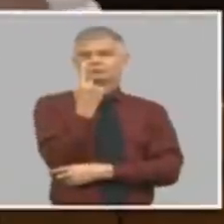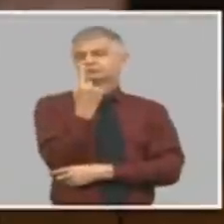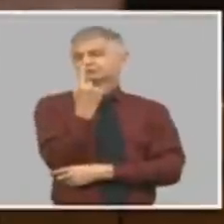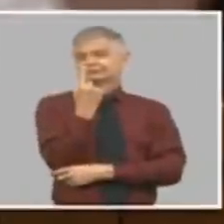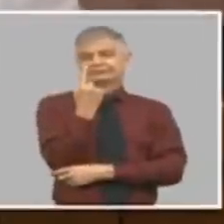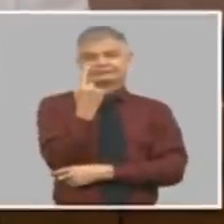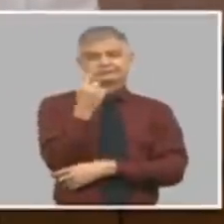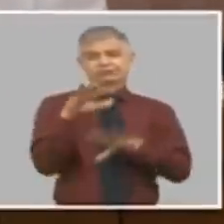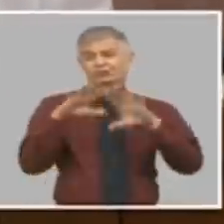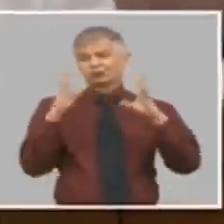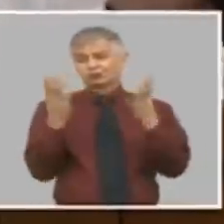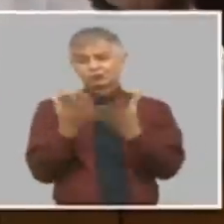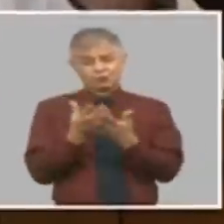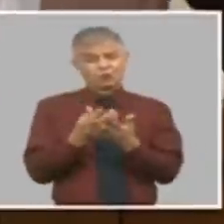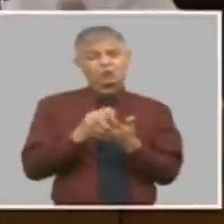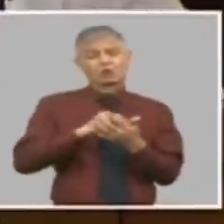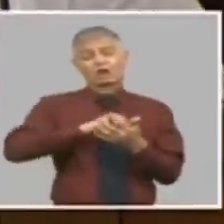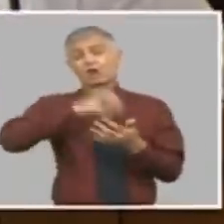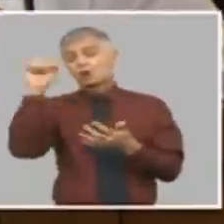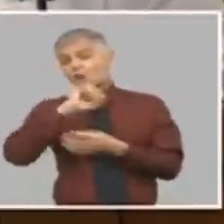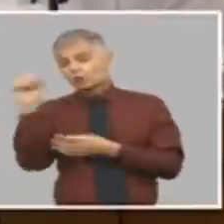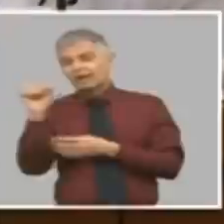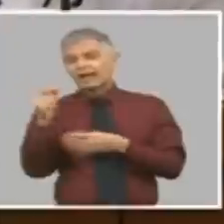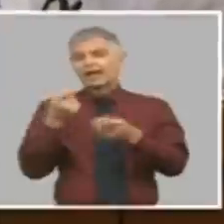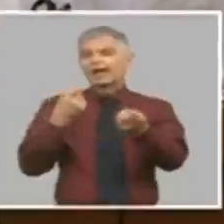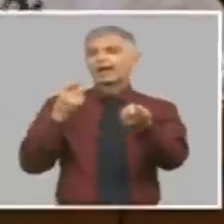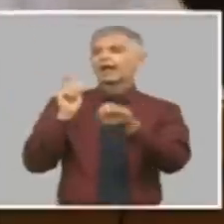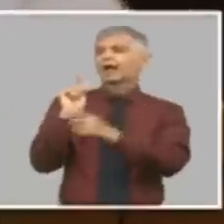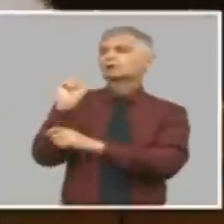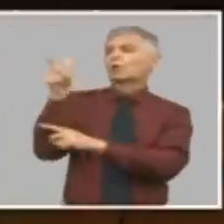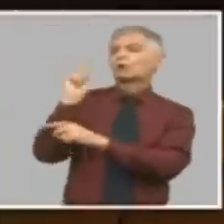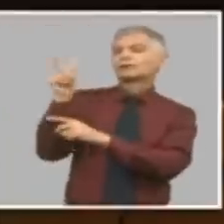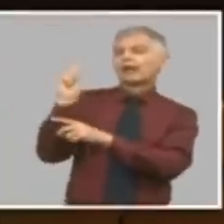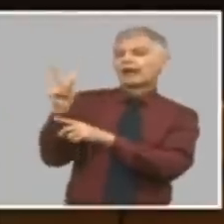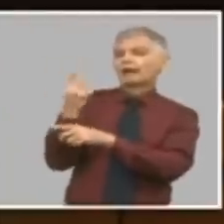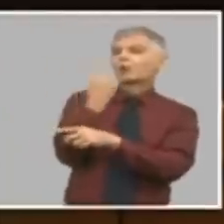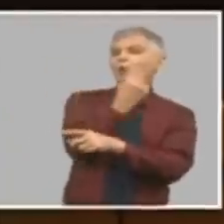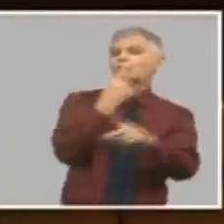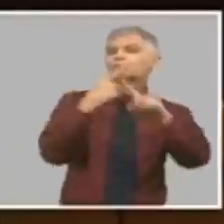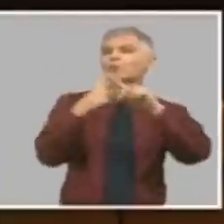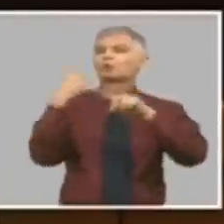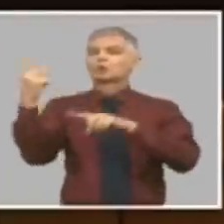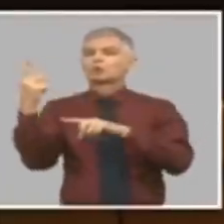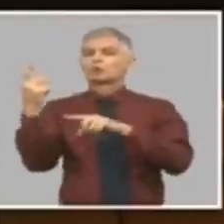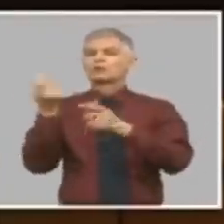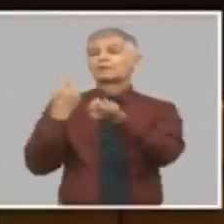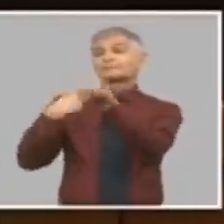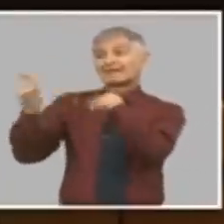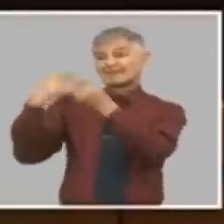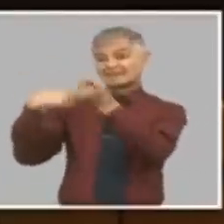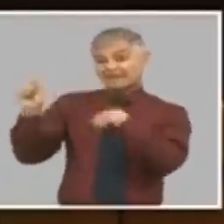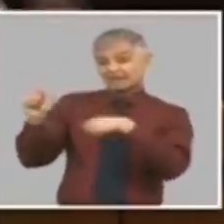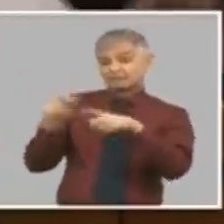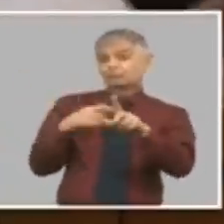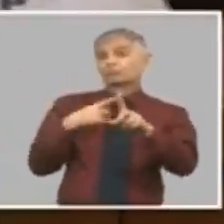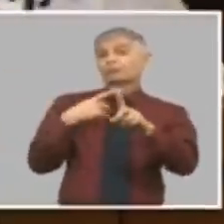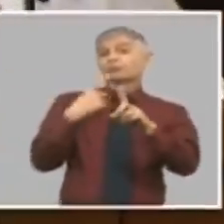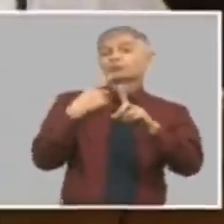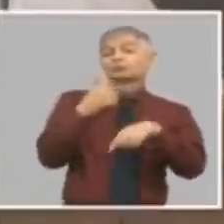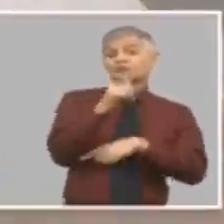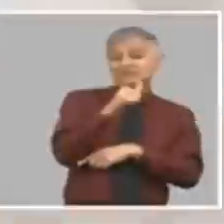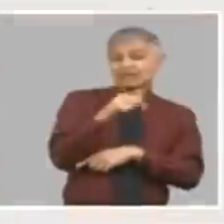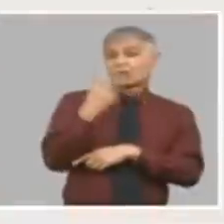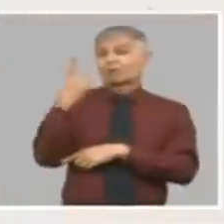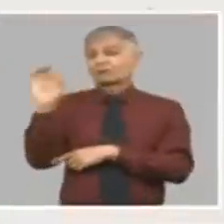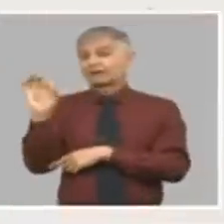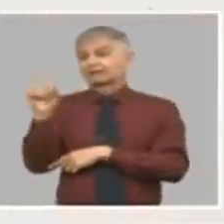todo el que logre importar uno por uno y vender por diez o por veinte tiene ingresos